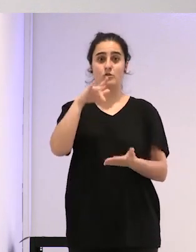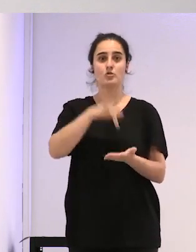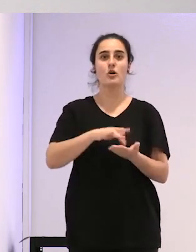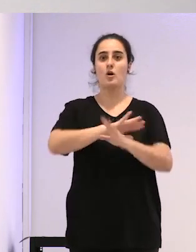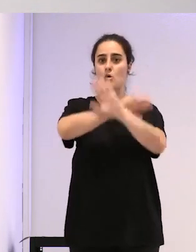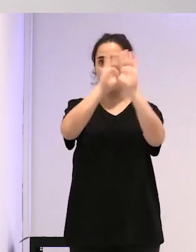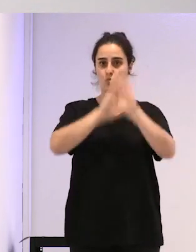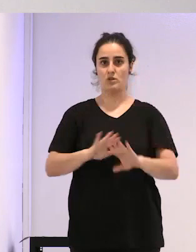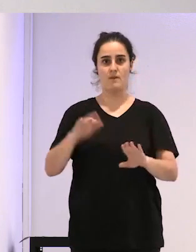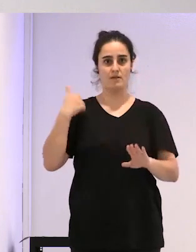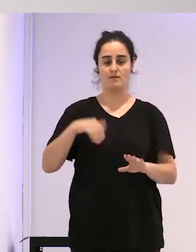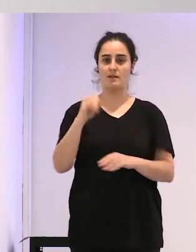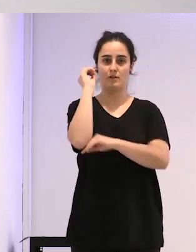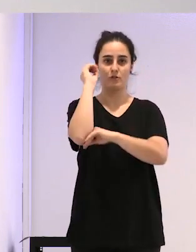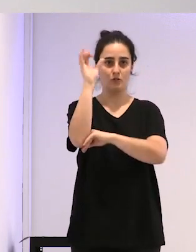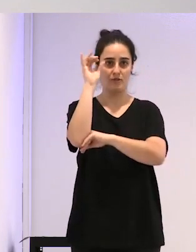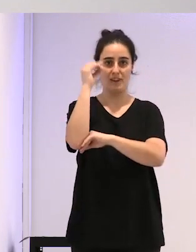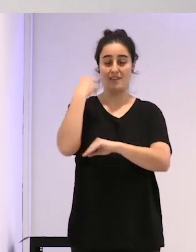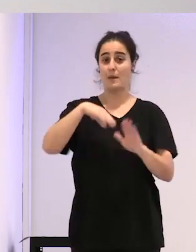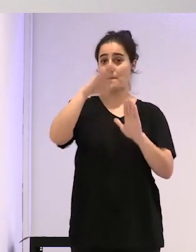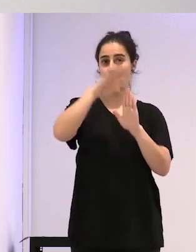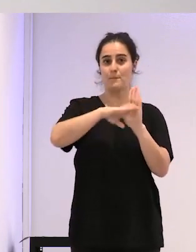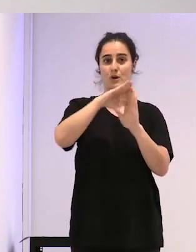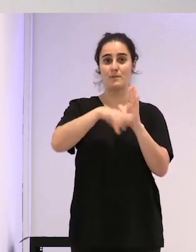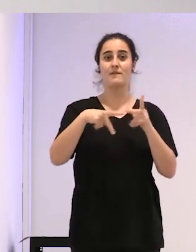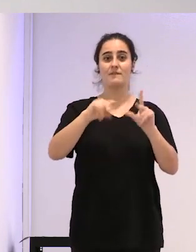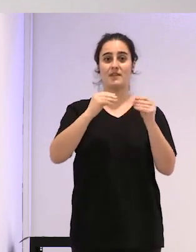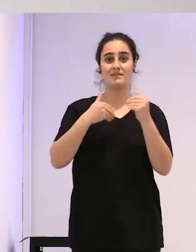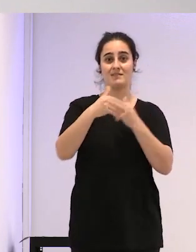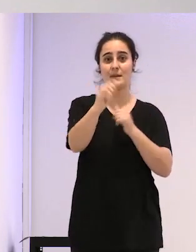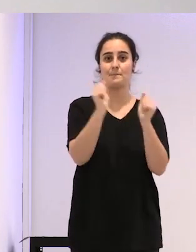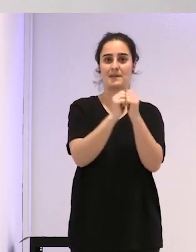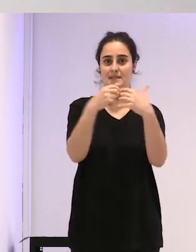de la Escuela, cuya programación acaba el día 27.